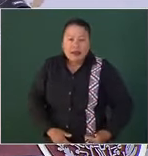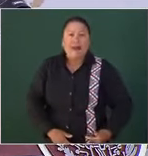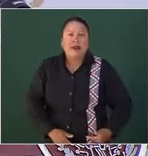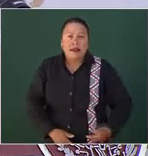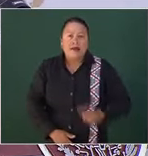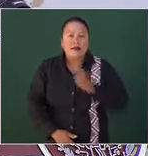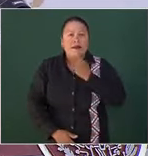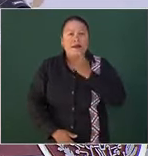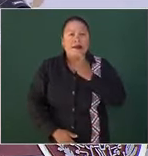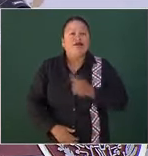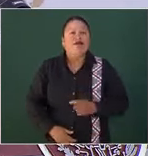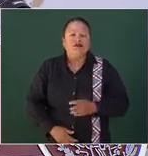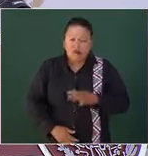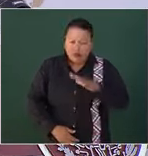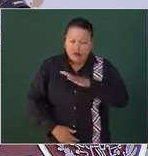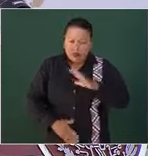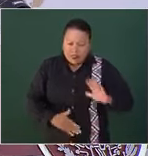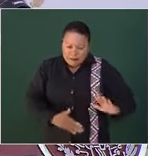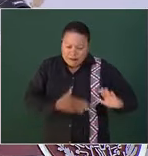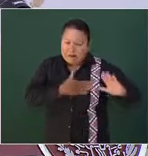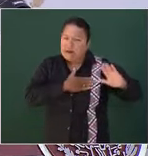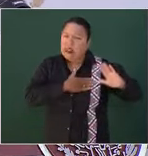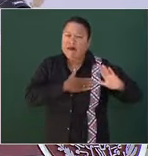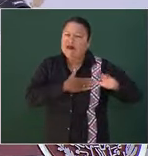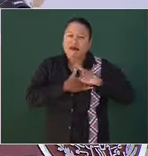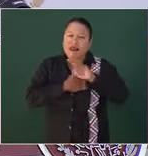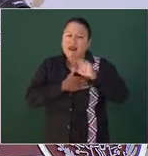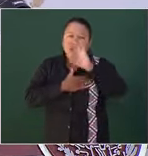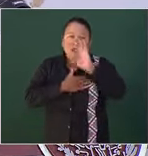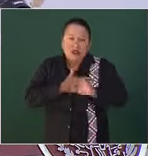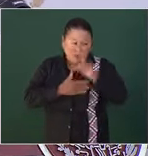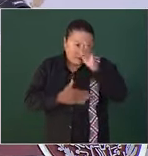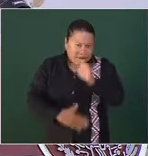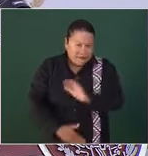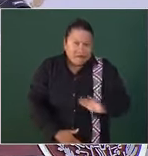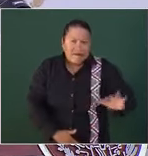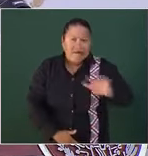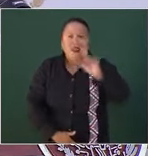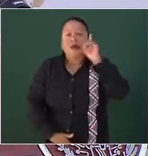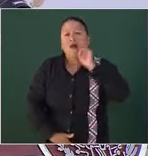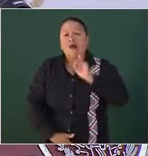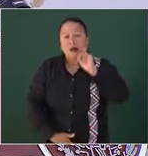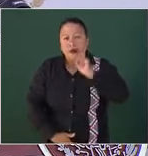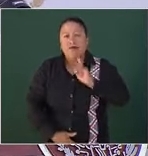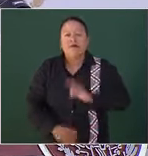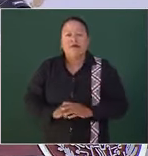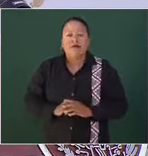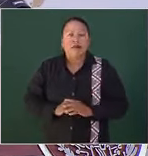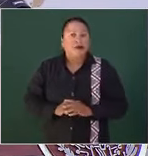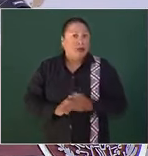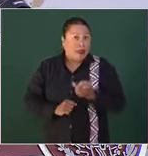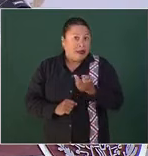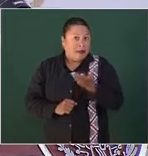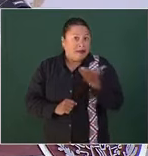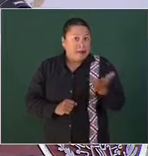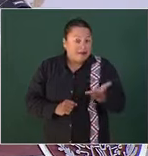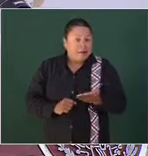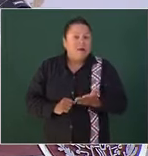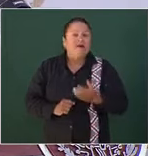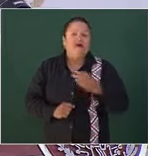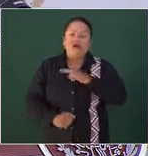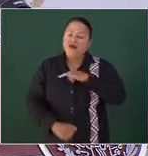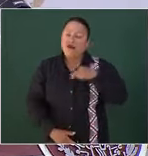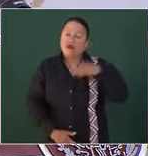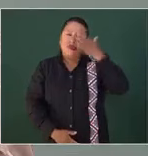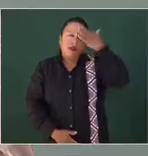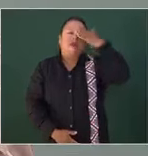tiene un compromiso genuino con la población femenina. Estamos convencidos